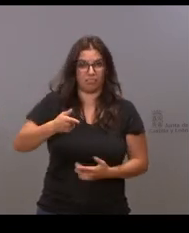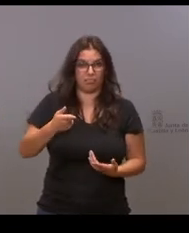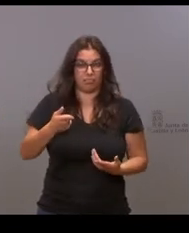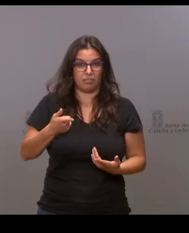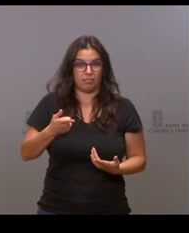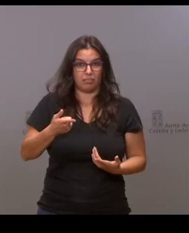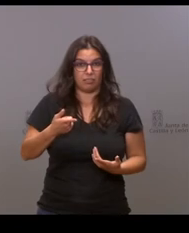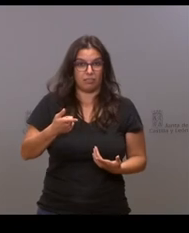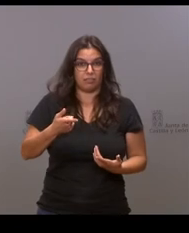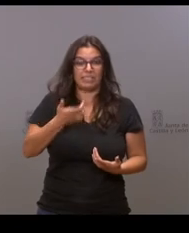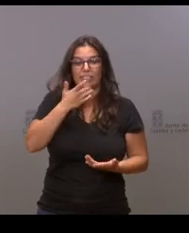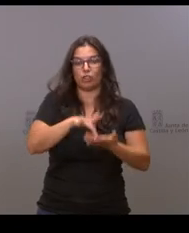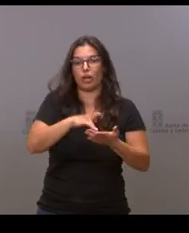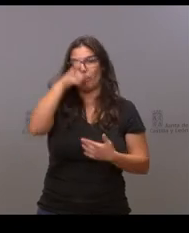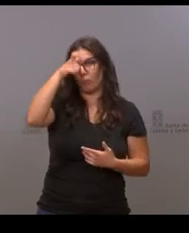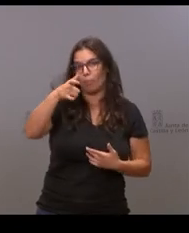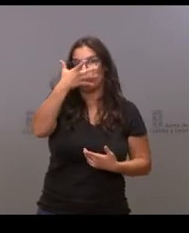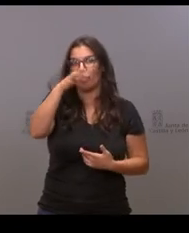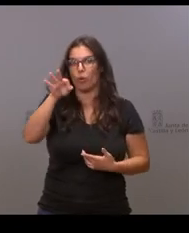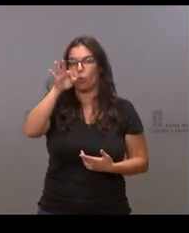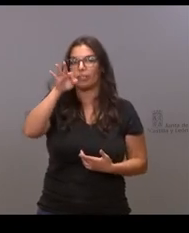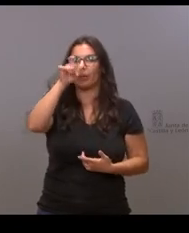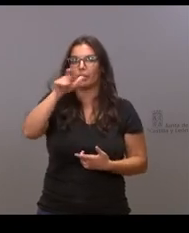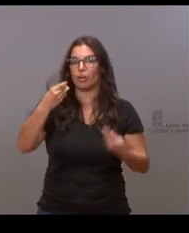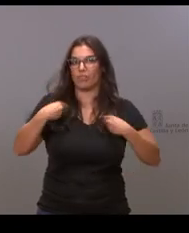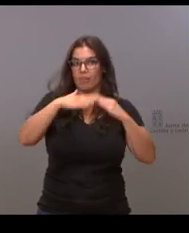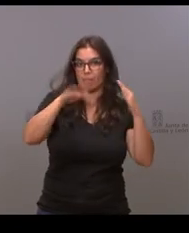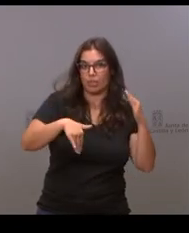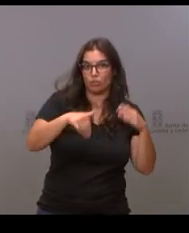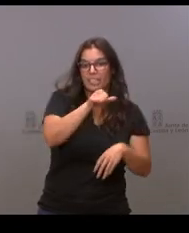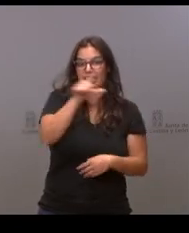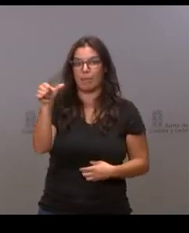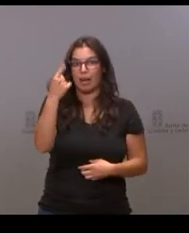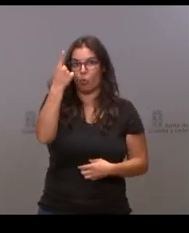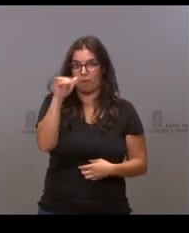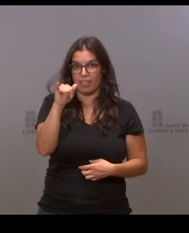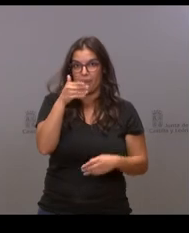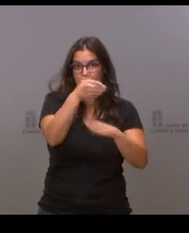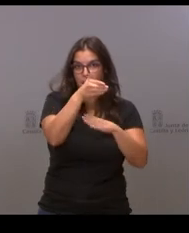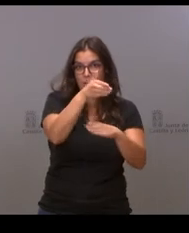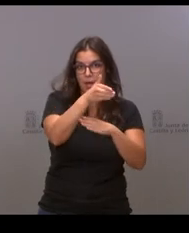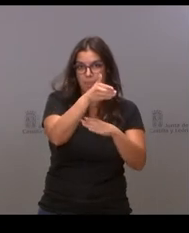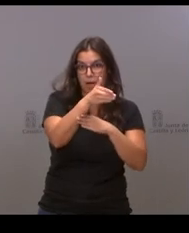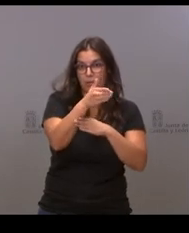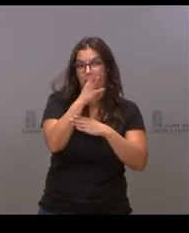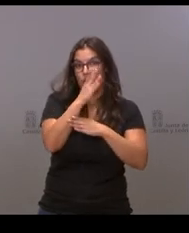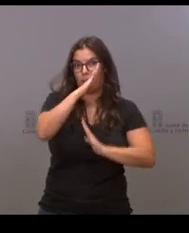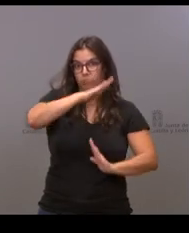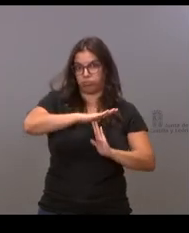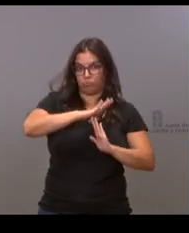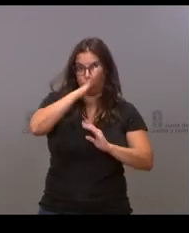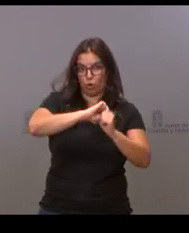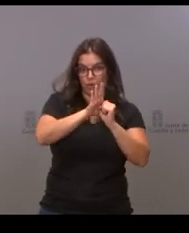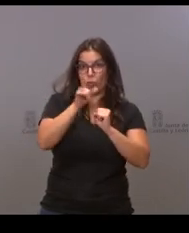a los de menos de 50 habitantes les iba un médico a la semana y ahora ha dejado de ir. ¿Eso se va a recuperar todo o no se va a recuperar?